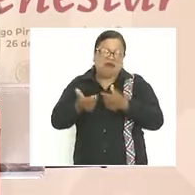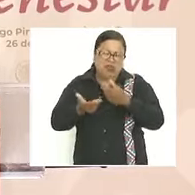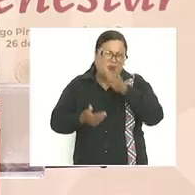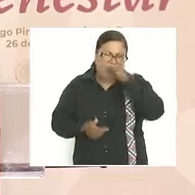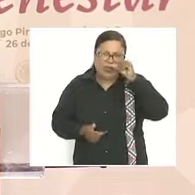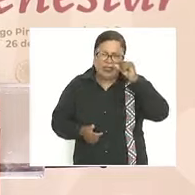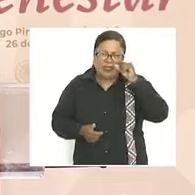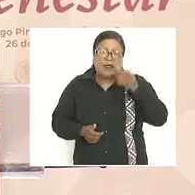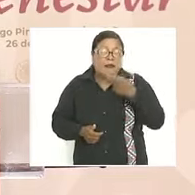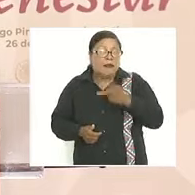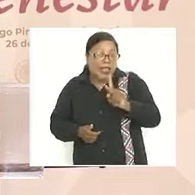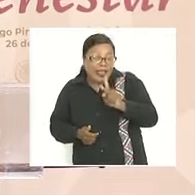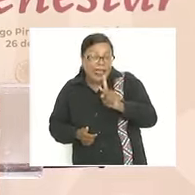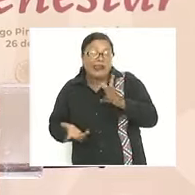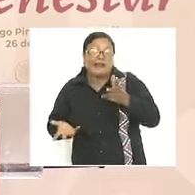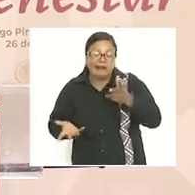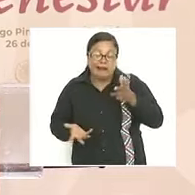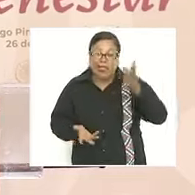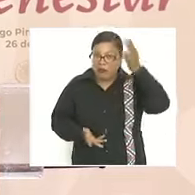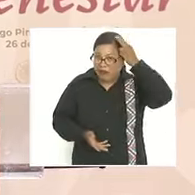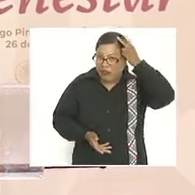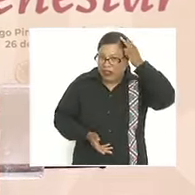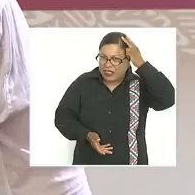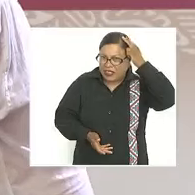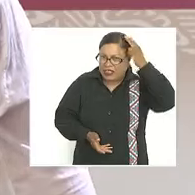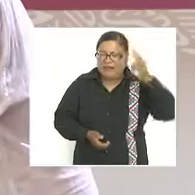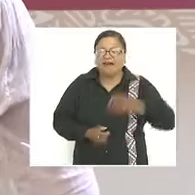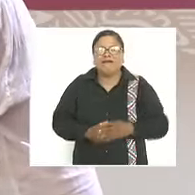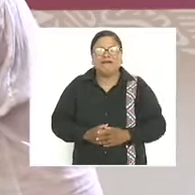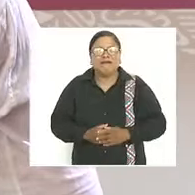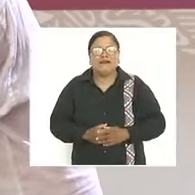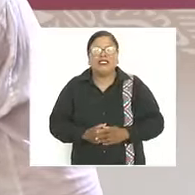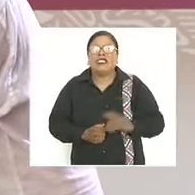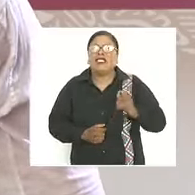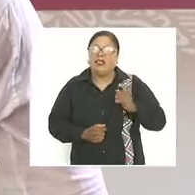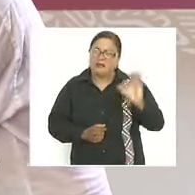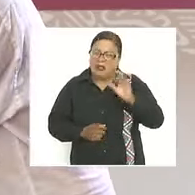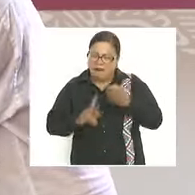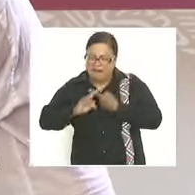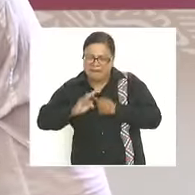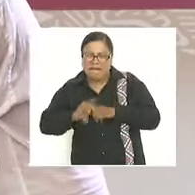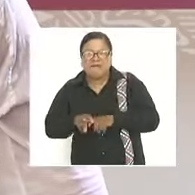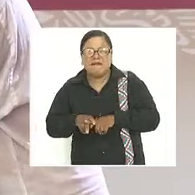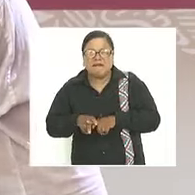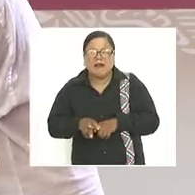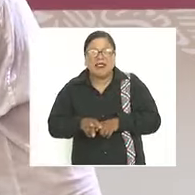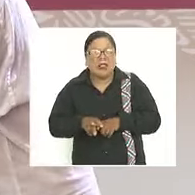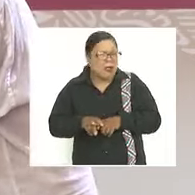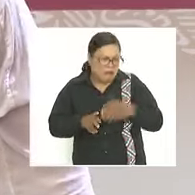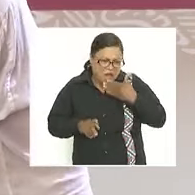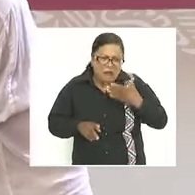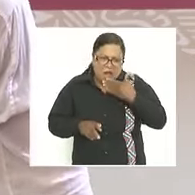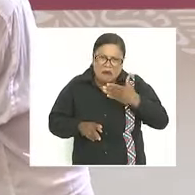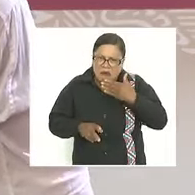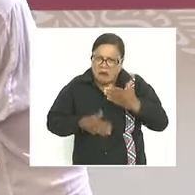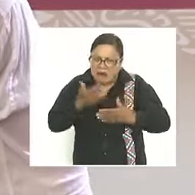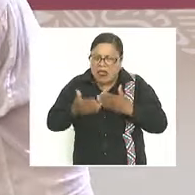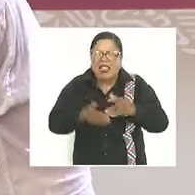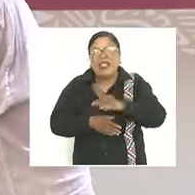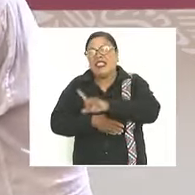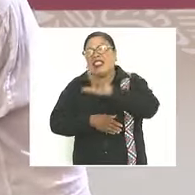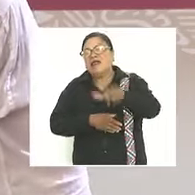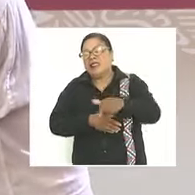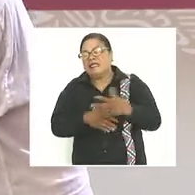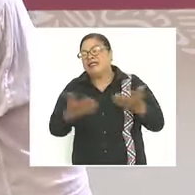pero Porfirio Díaz en un principio se portó bien ya después